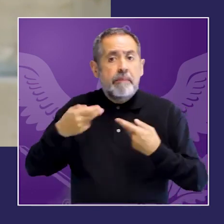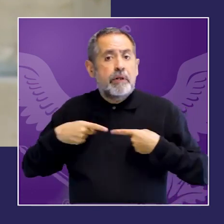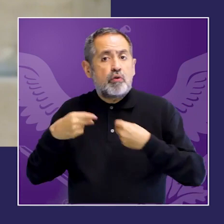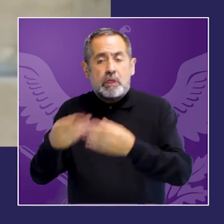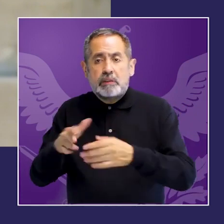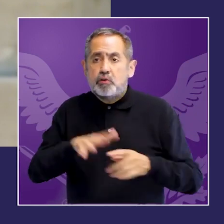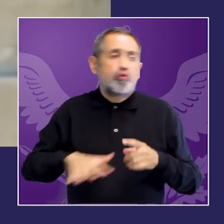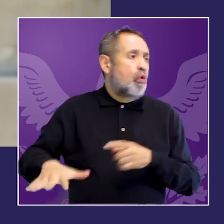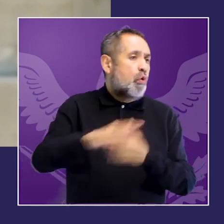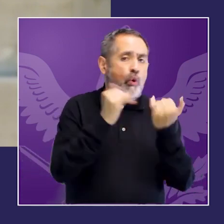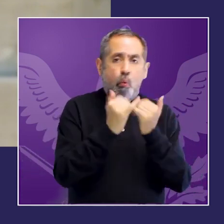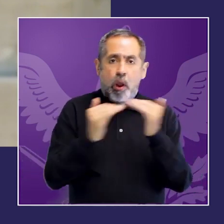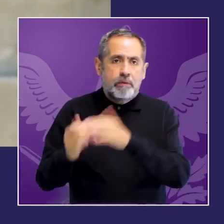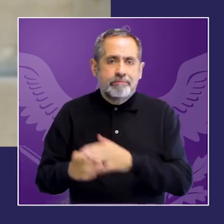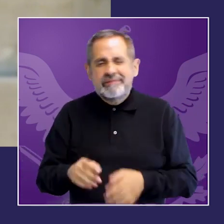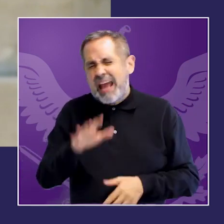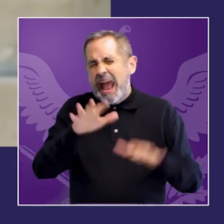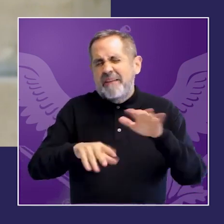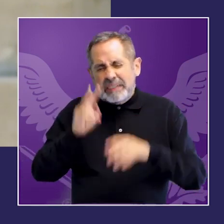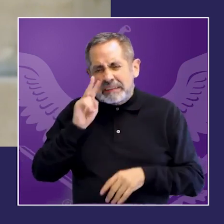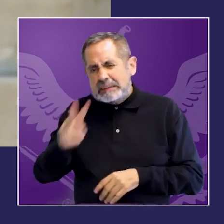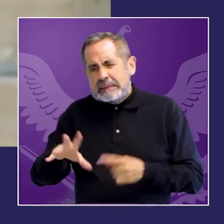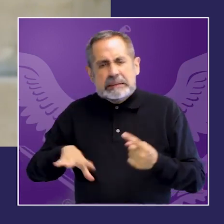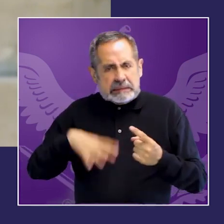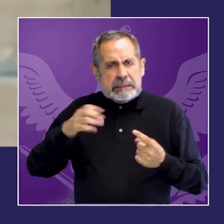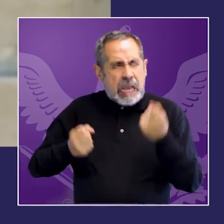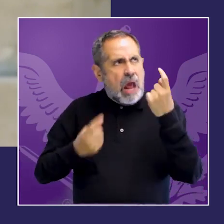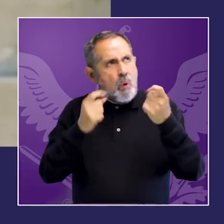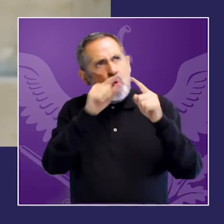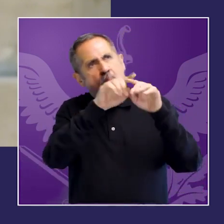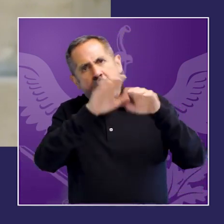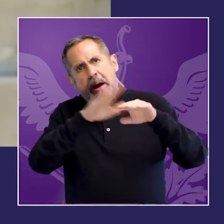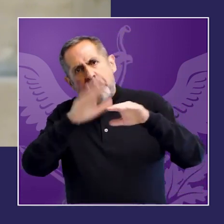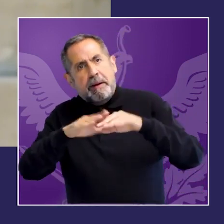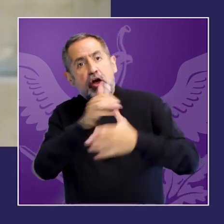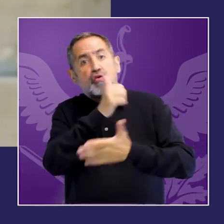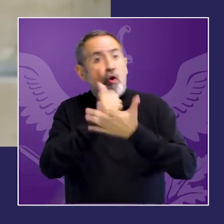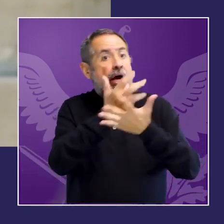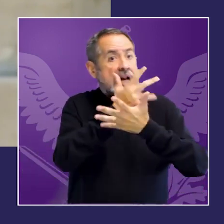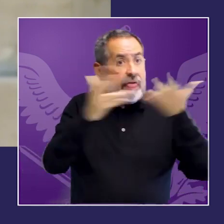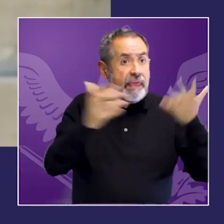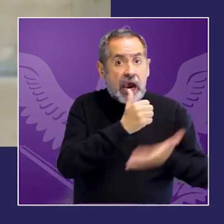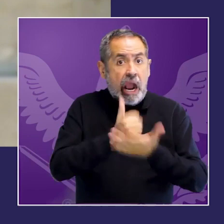capitales y mucho menos distribuidas en el territorio de nuestros países